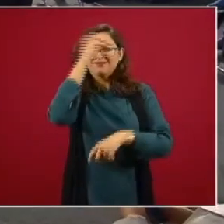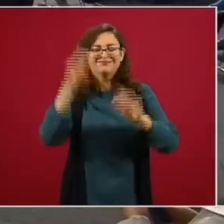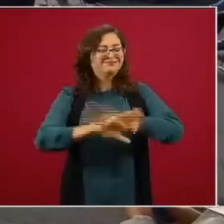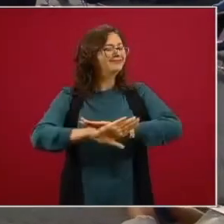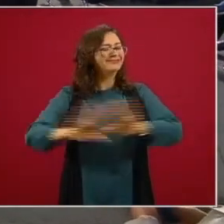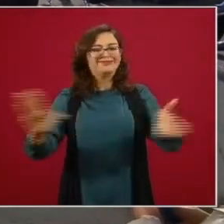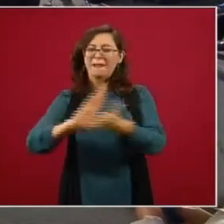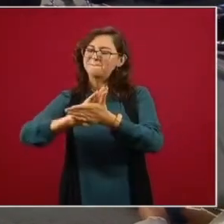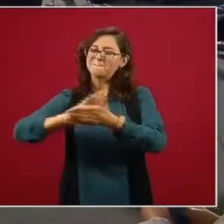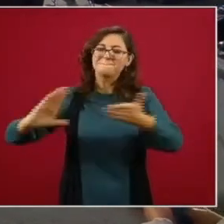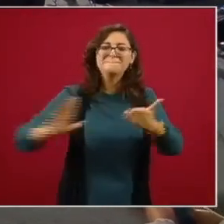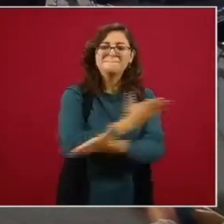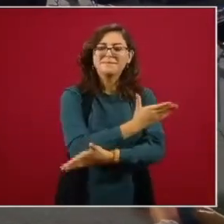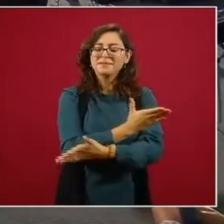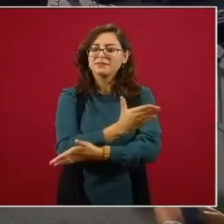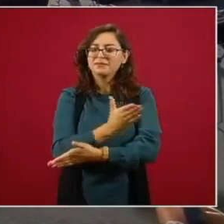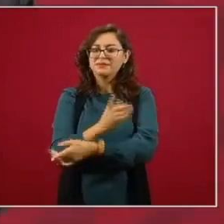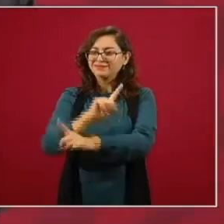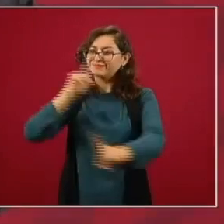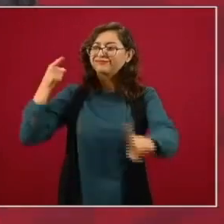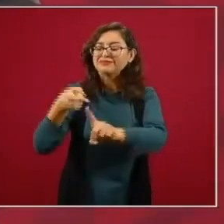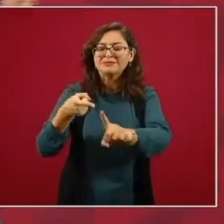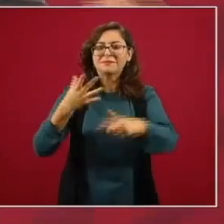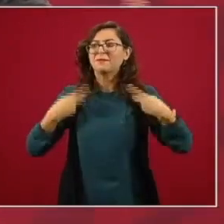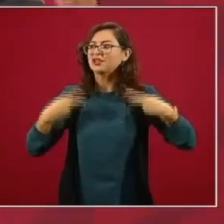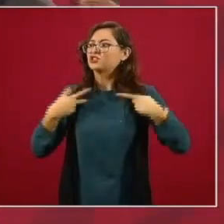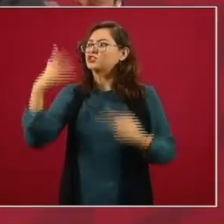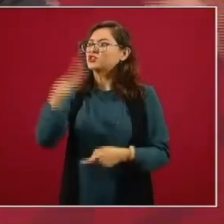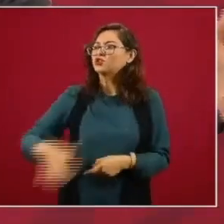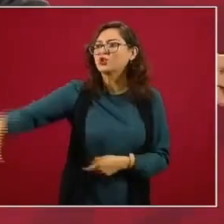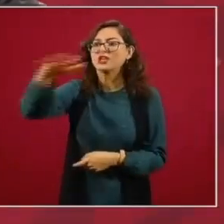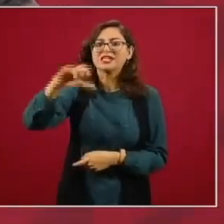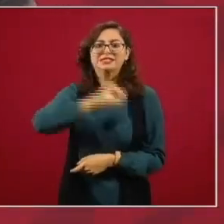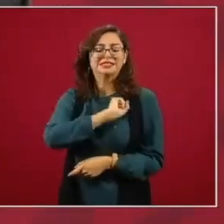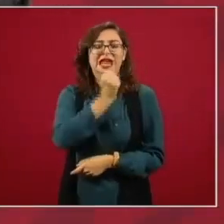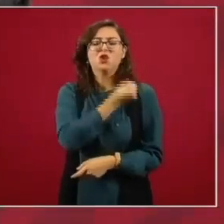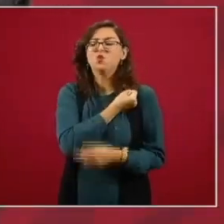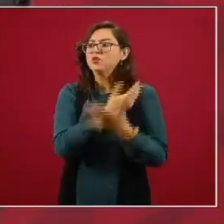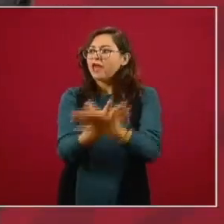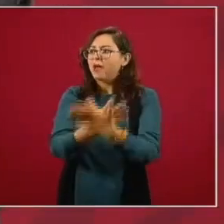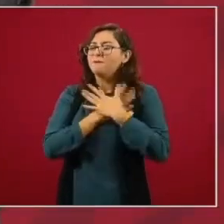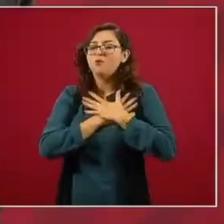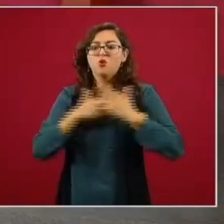la salud del pueblo tiene que ver con el amor al prójimo